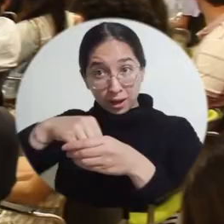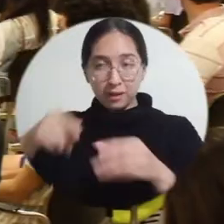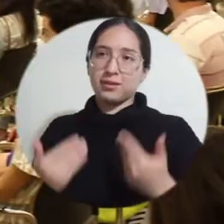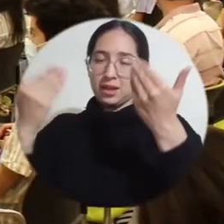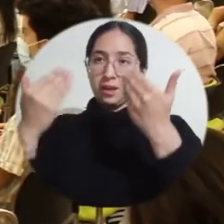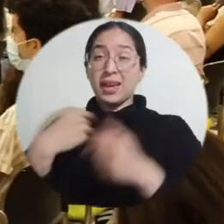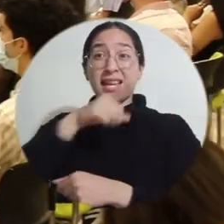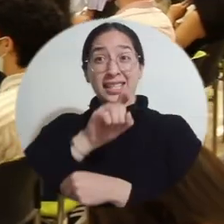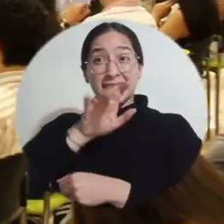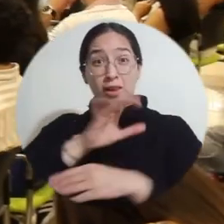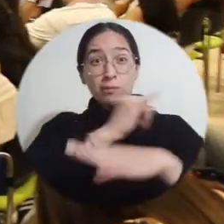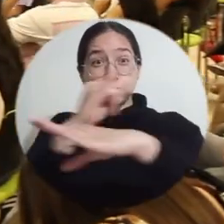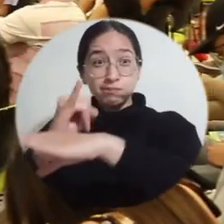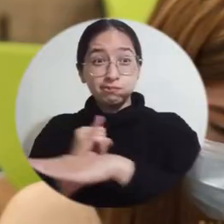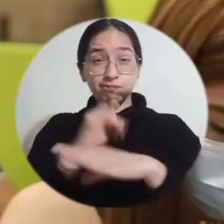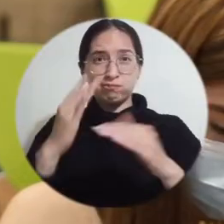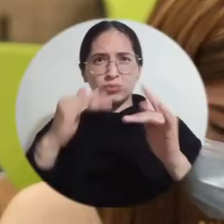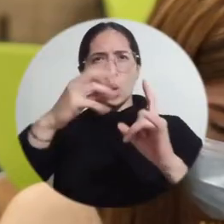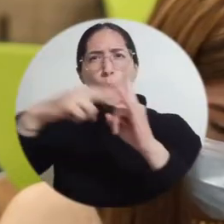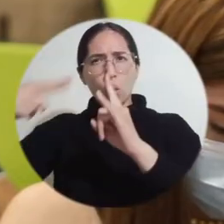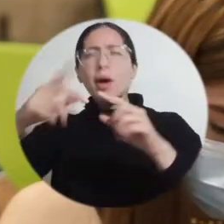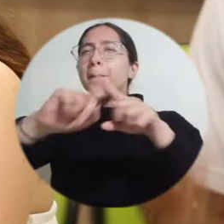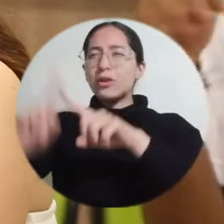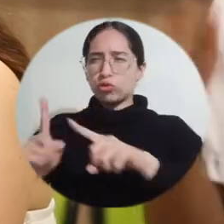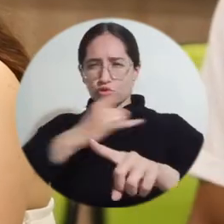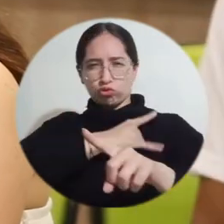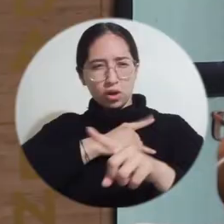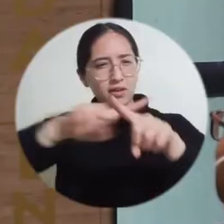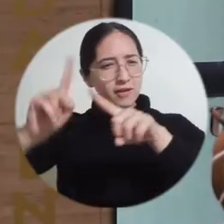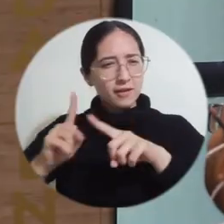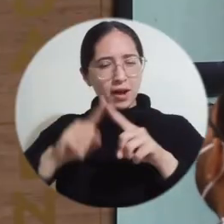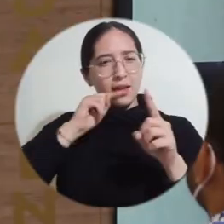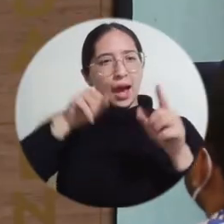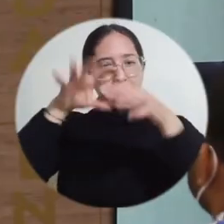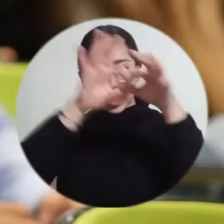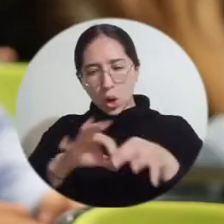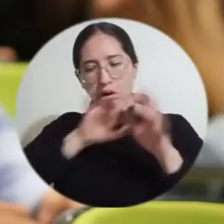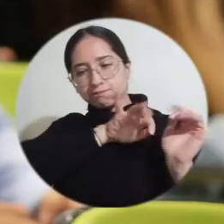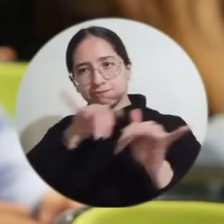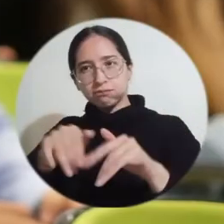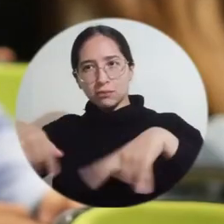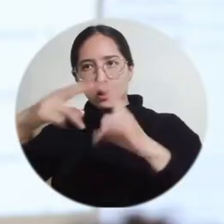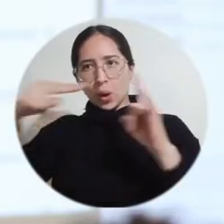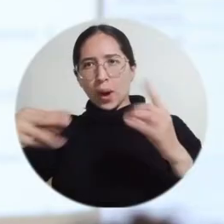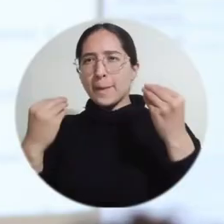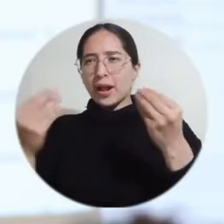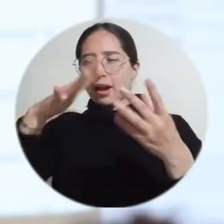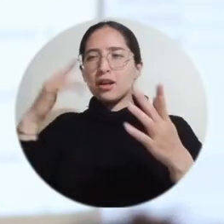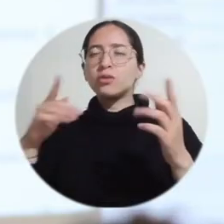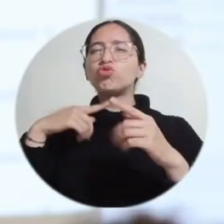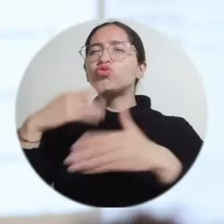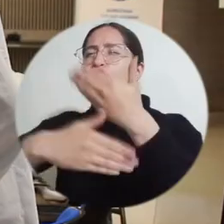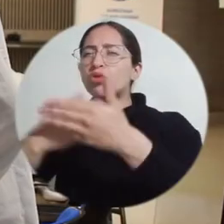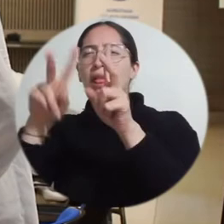profesional. Fueron cerca de 55 instituciones de educación superior de diversas ciudades de Colombia que se dieron cita en la Alma Mater alrededor de